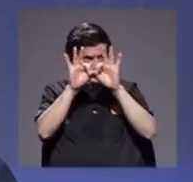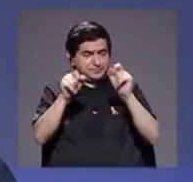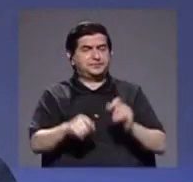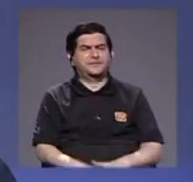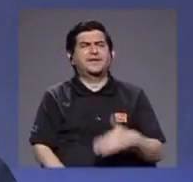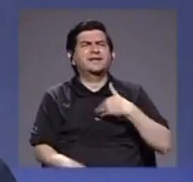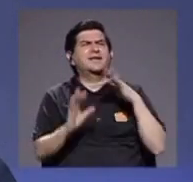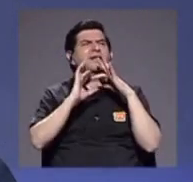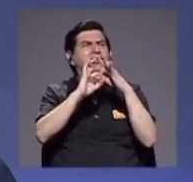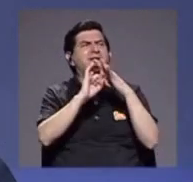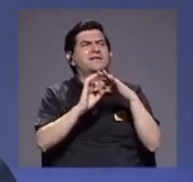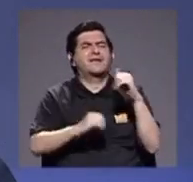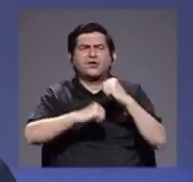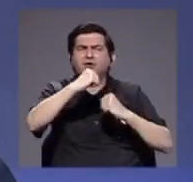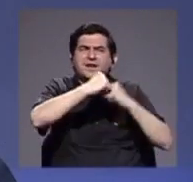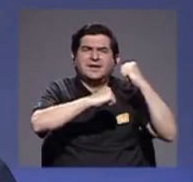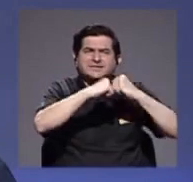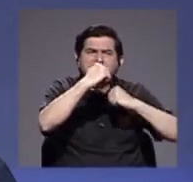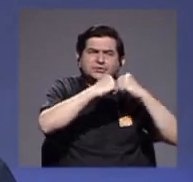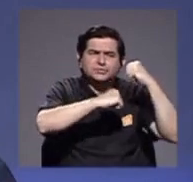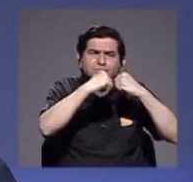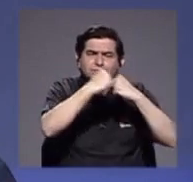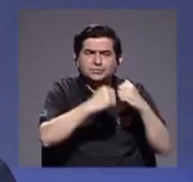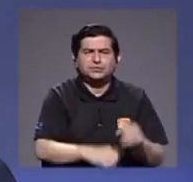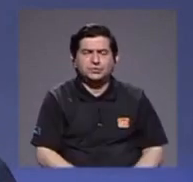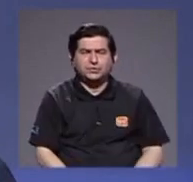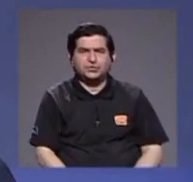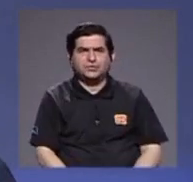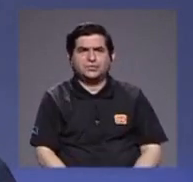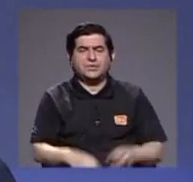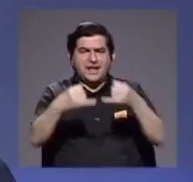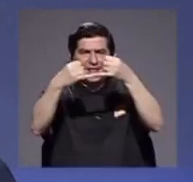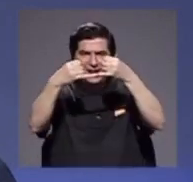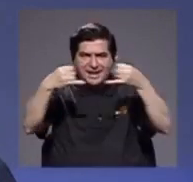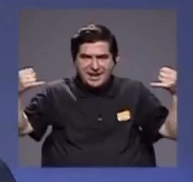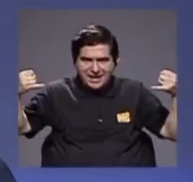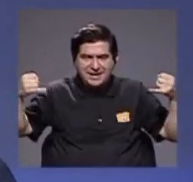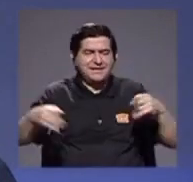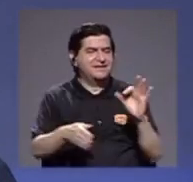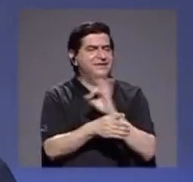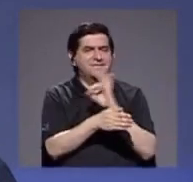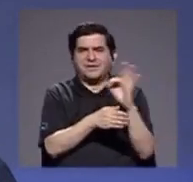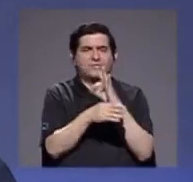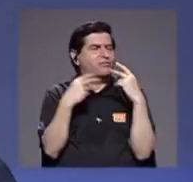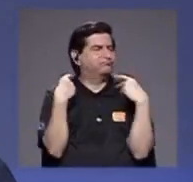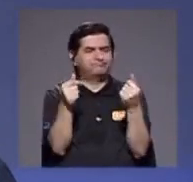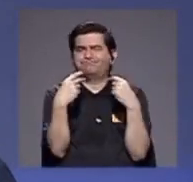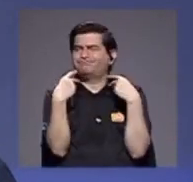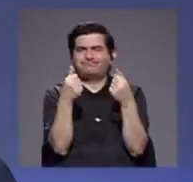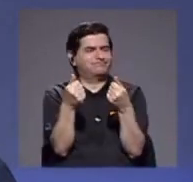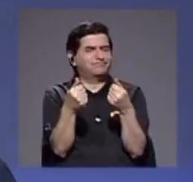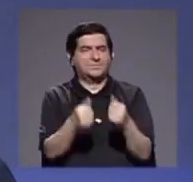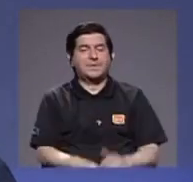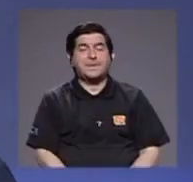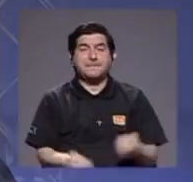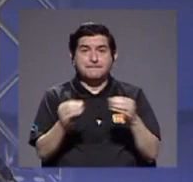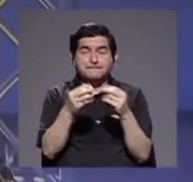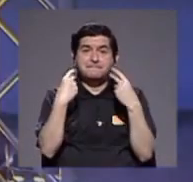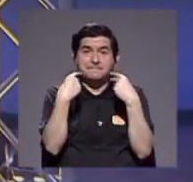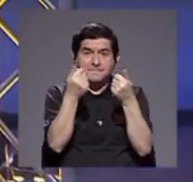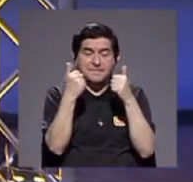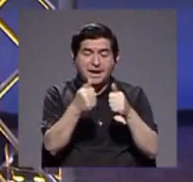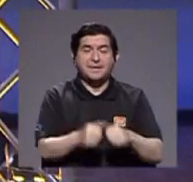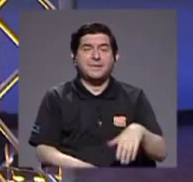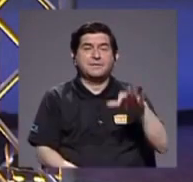porque eso tiene que ver con un tema de infraestructura, ¿verdad? El cobre o el cable axial no funciona tan rápido, ¿verdad? Lo que funciona más rápido es la